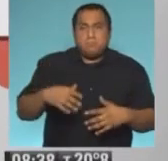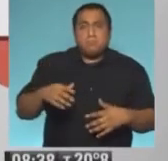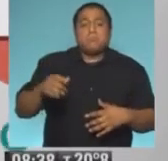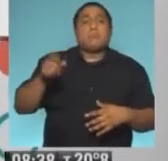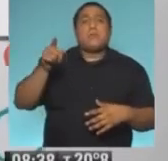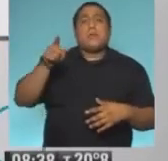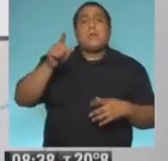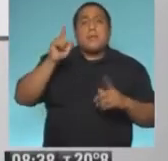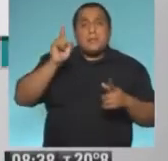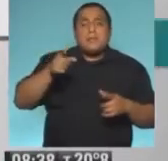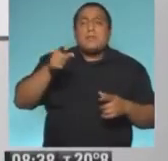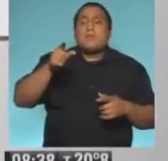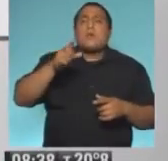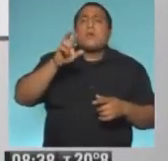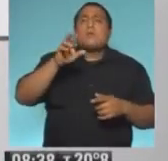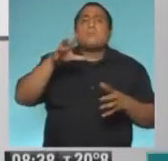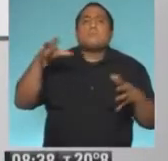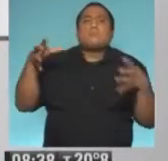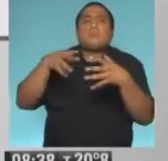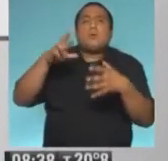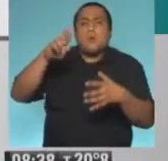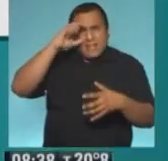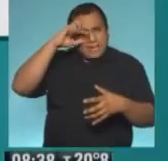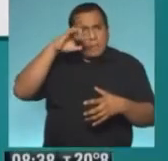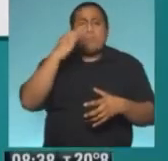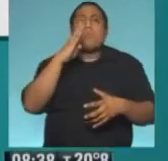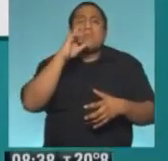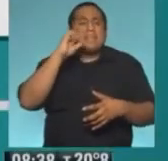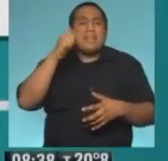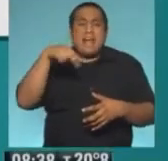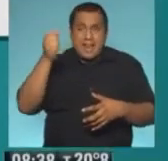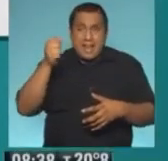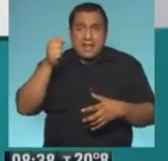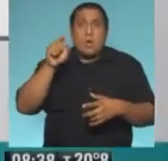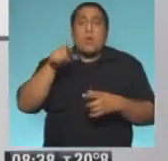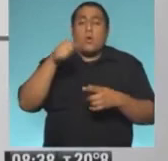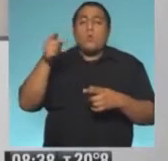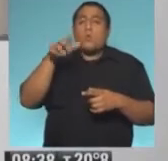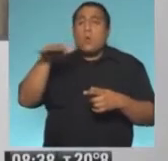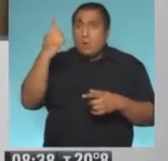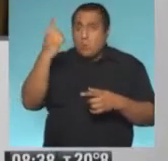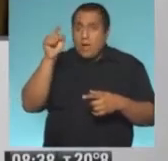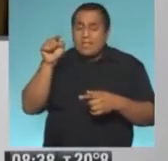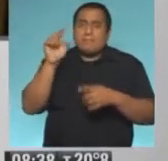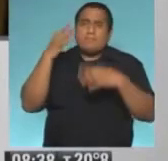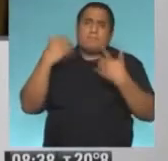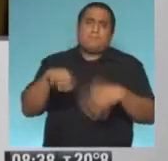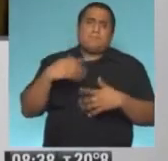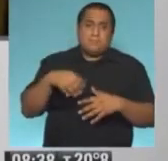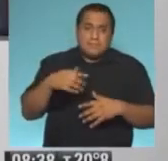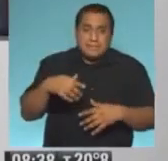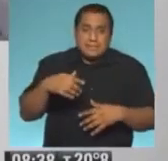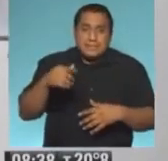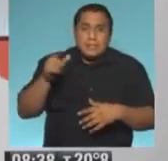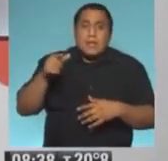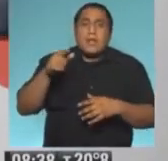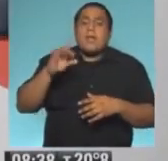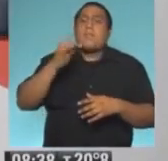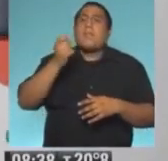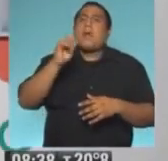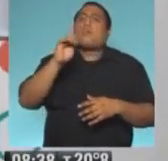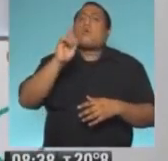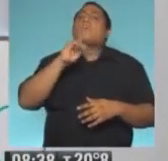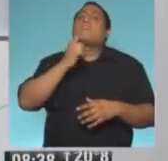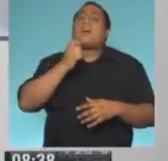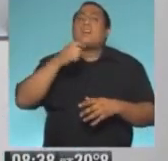no se exige el barbijo. Por ejemplo, South Dakota, que es el estado ahora con más casos. En South Dakota, Dakota del Sur, más